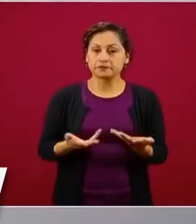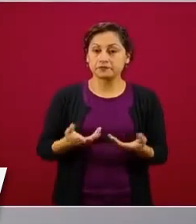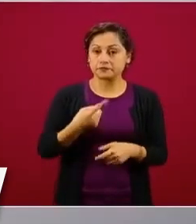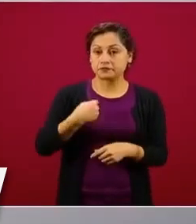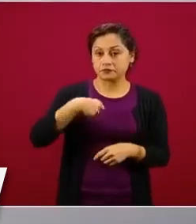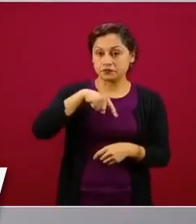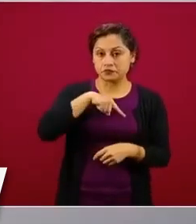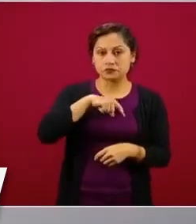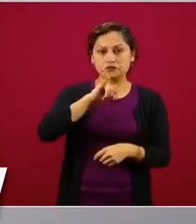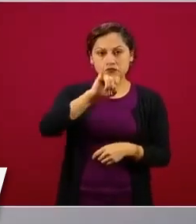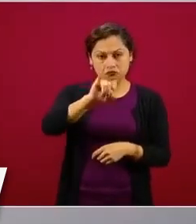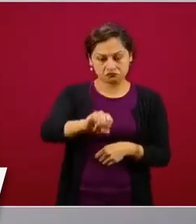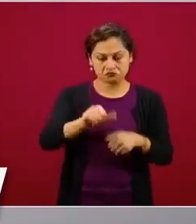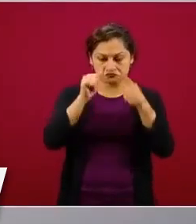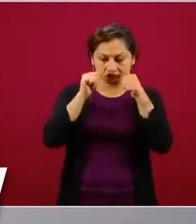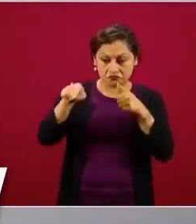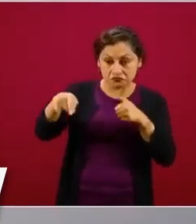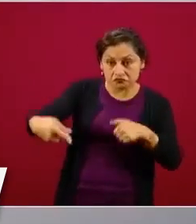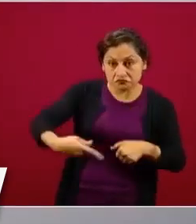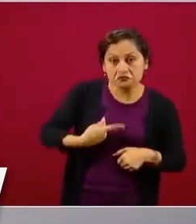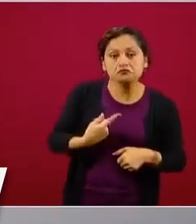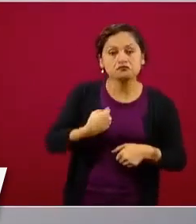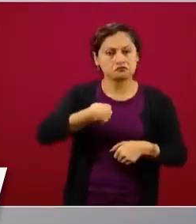de lo que tú planteas.